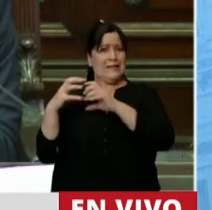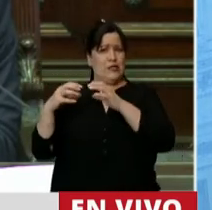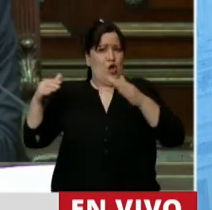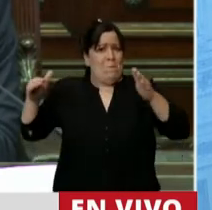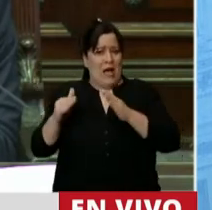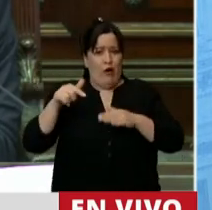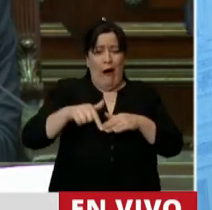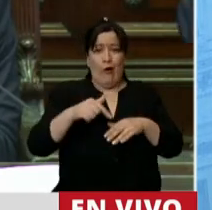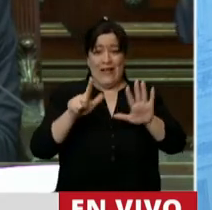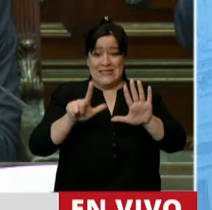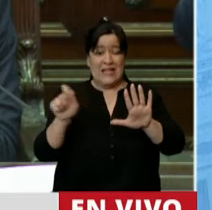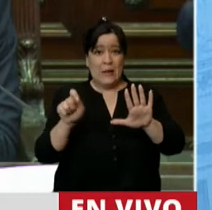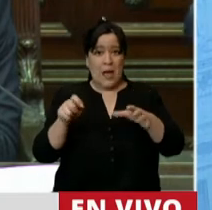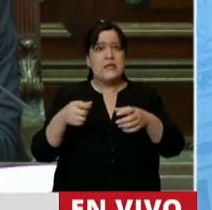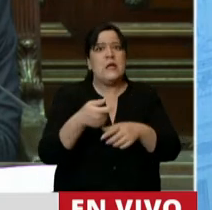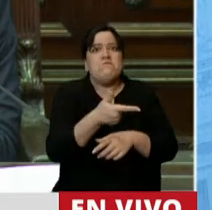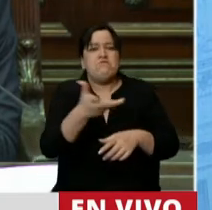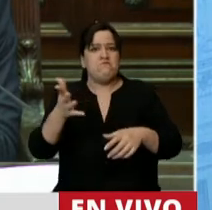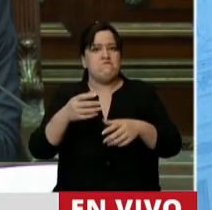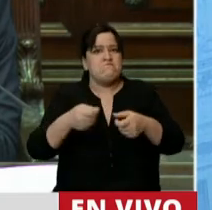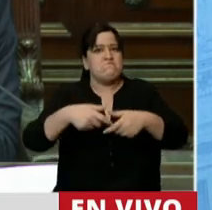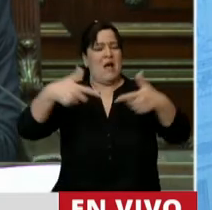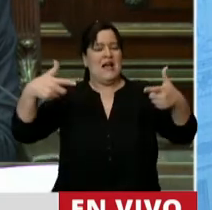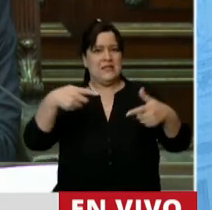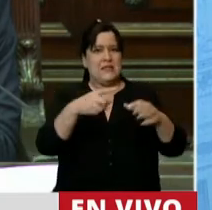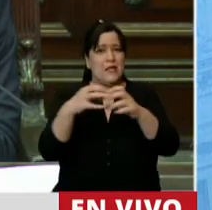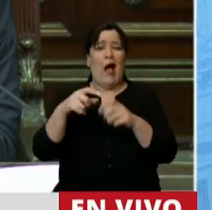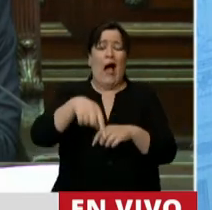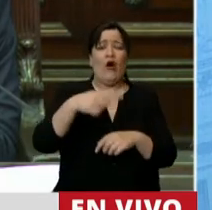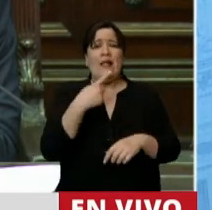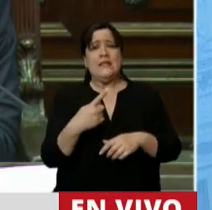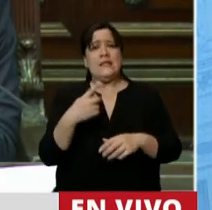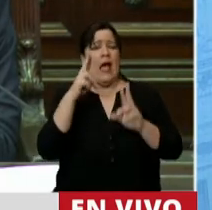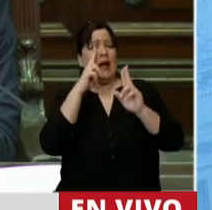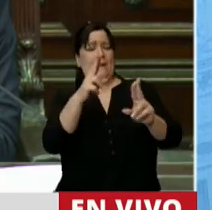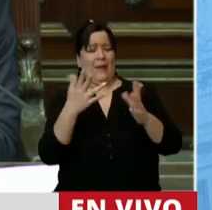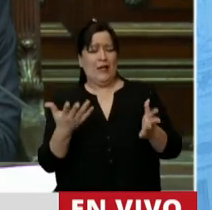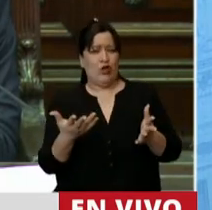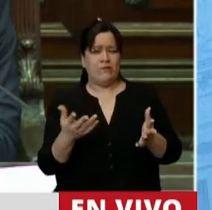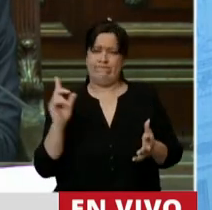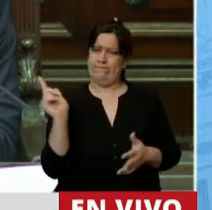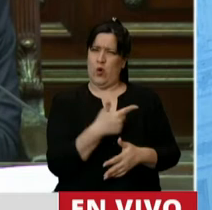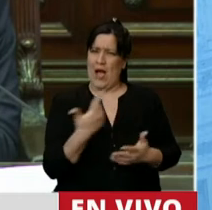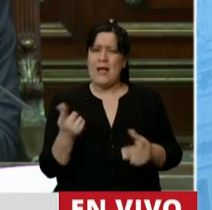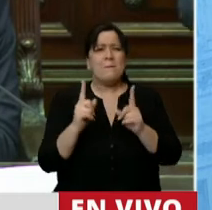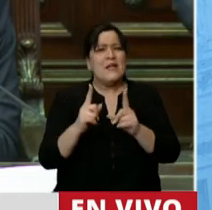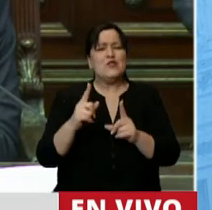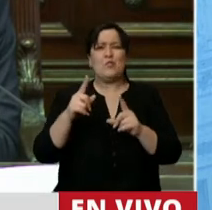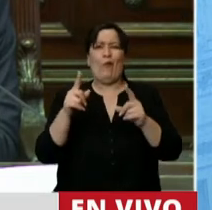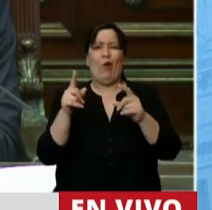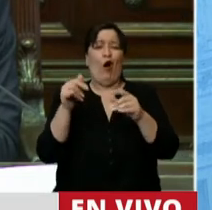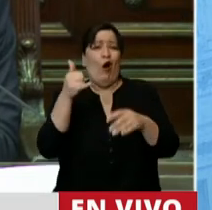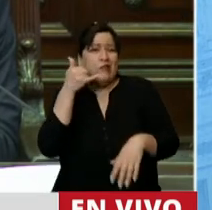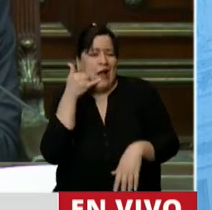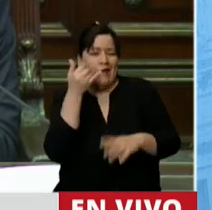hoy vienen a hablar de respeto a las instituciones. Los mismos que se escuchaban los teléfonos entre